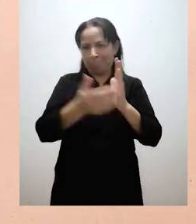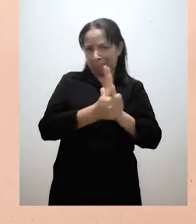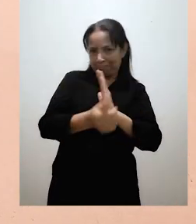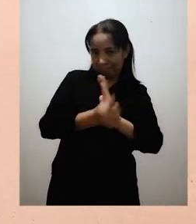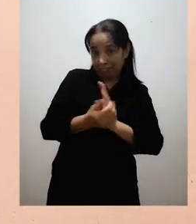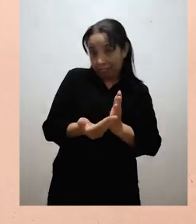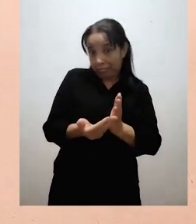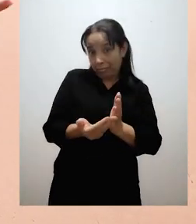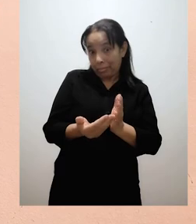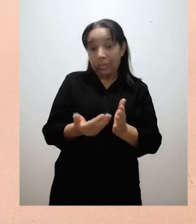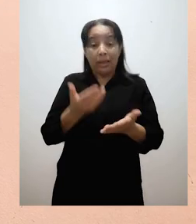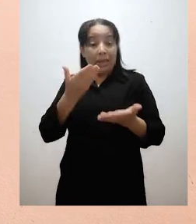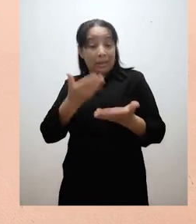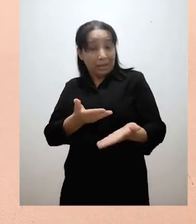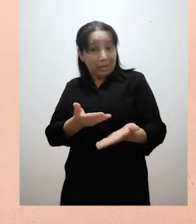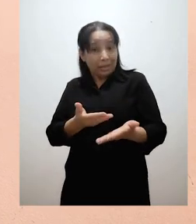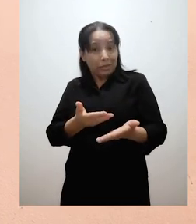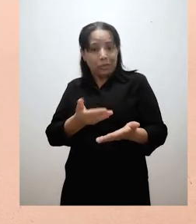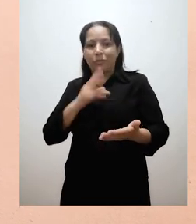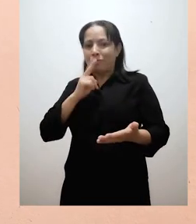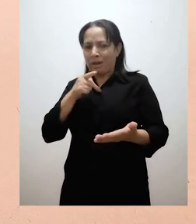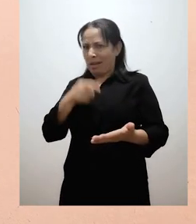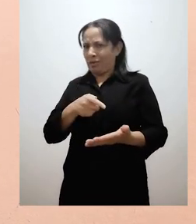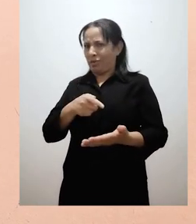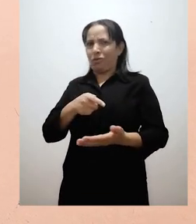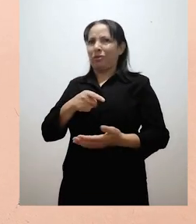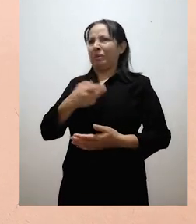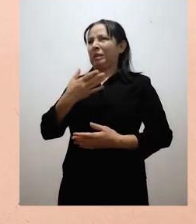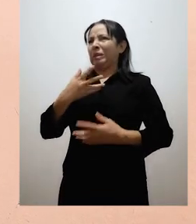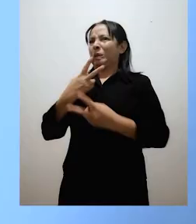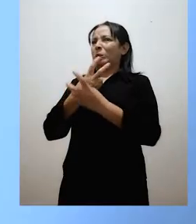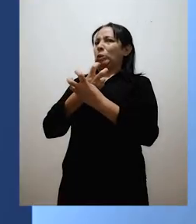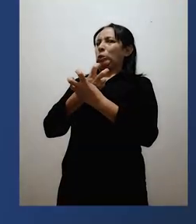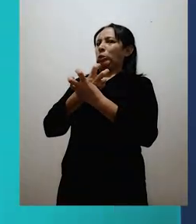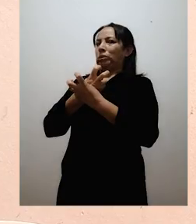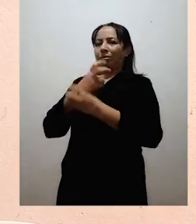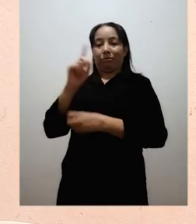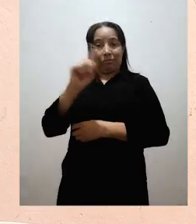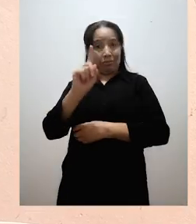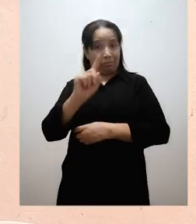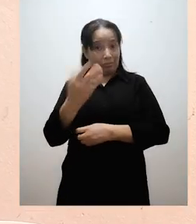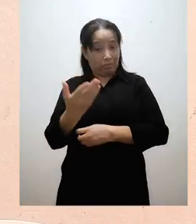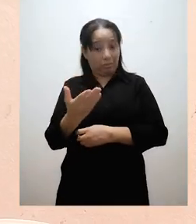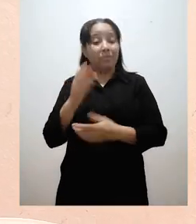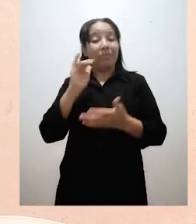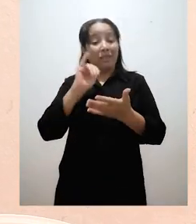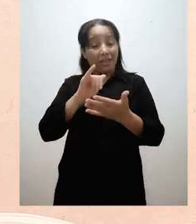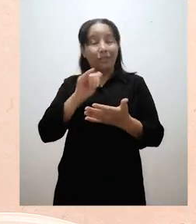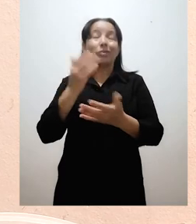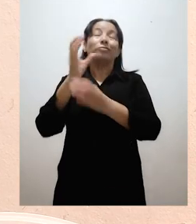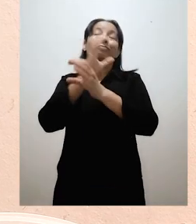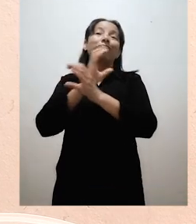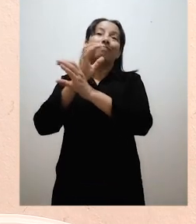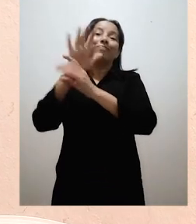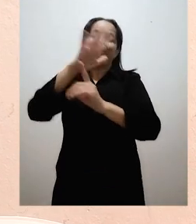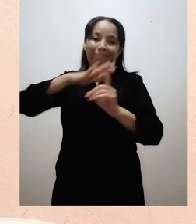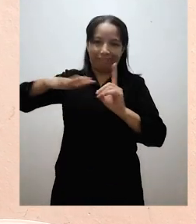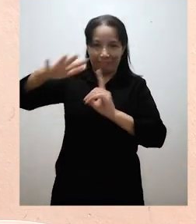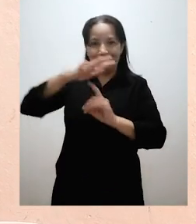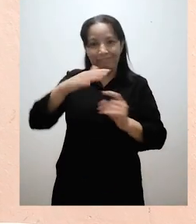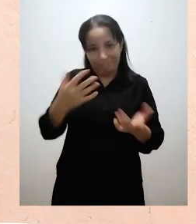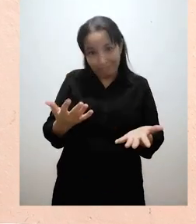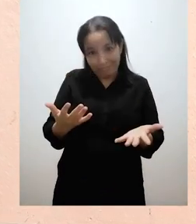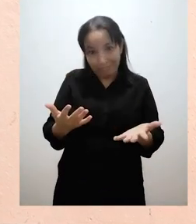tóxica y aparte vamos a ser muy amigables con nuestro medio ambiente. Así que acompáñenme a saber qué